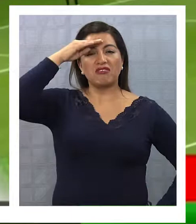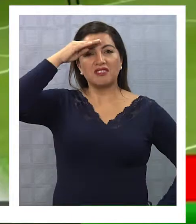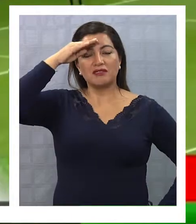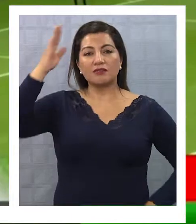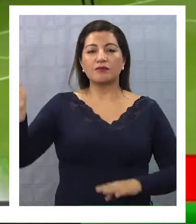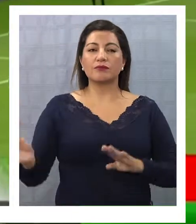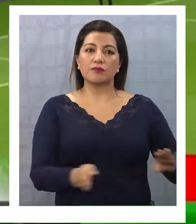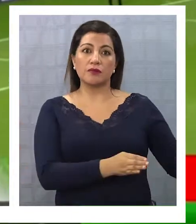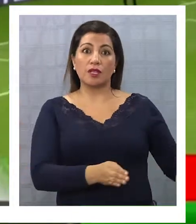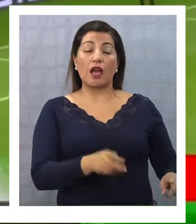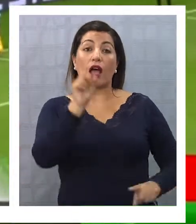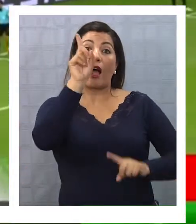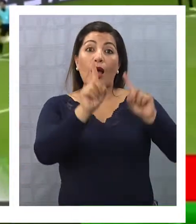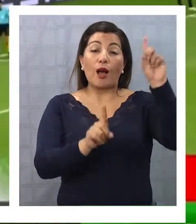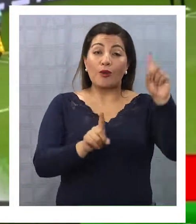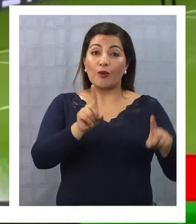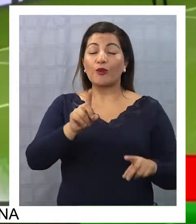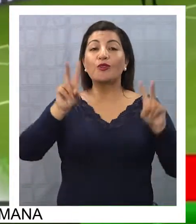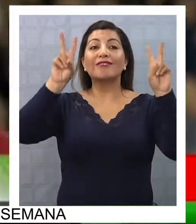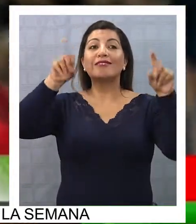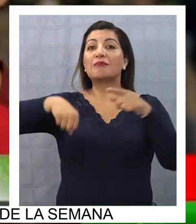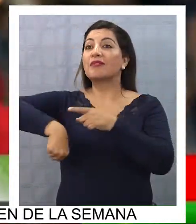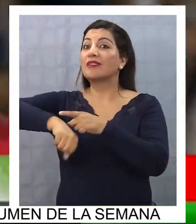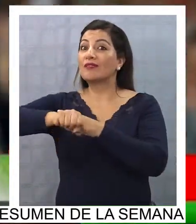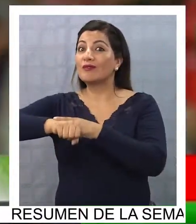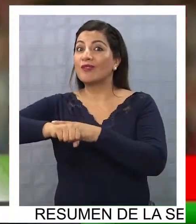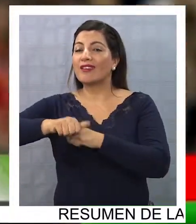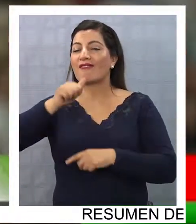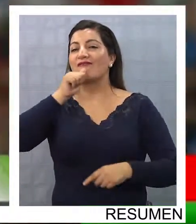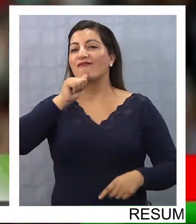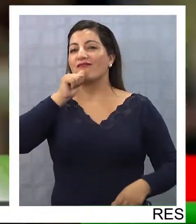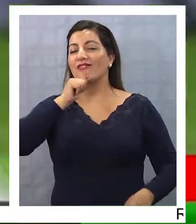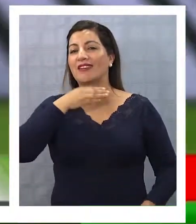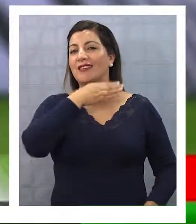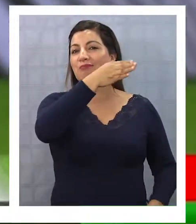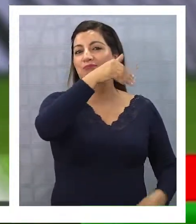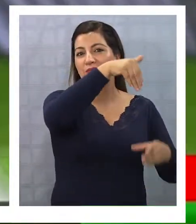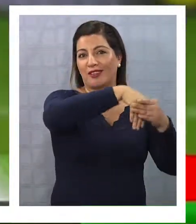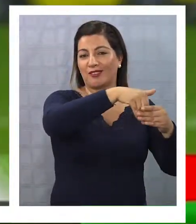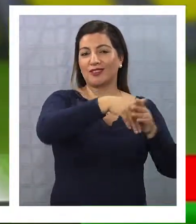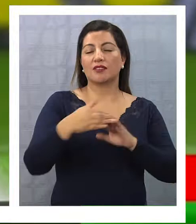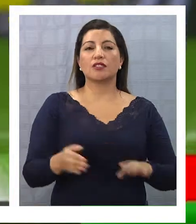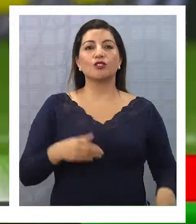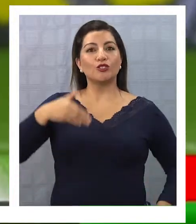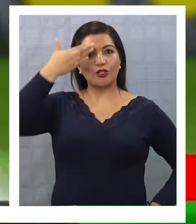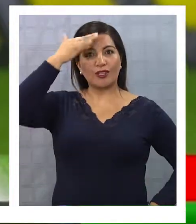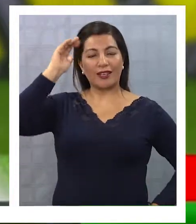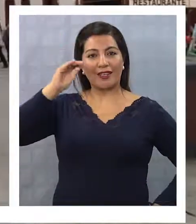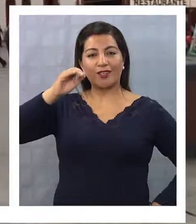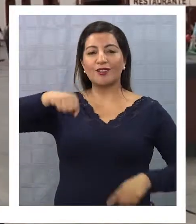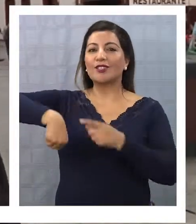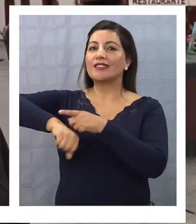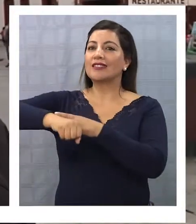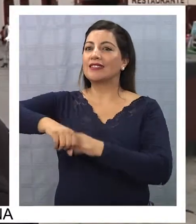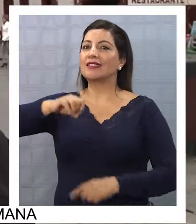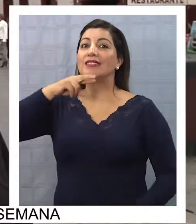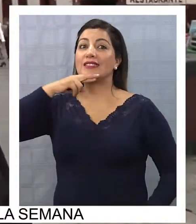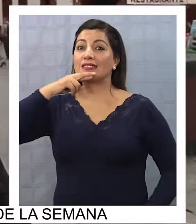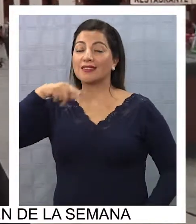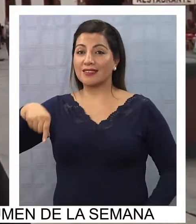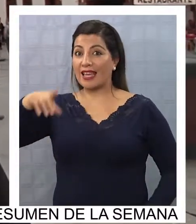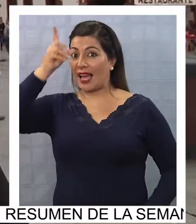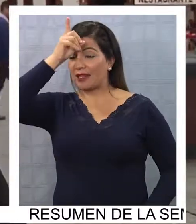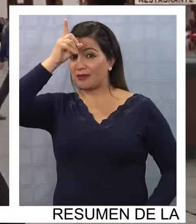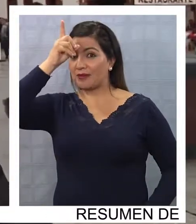algunos, el tema del fútbol va a ocultar la falta de convocatorios. Yo creo que con el partido de Chile contra Alemania se van a sacar el pillo.